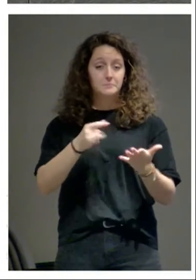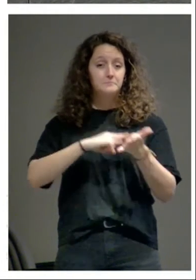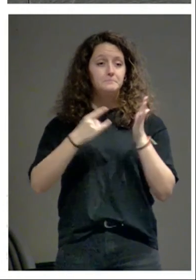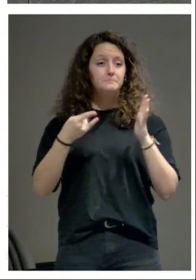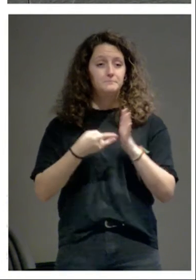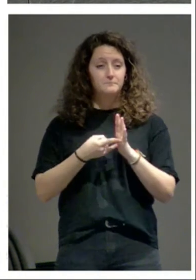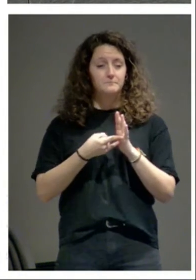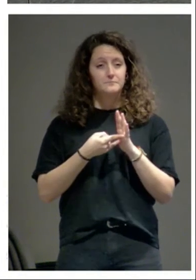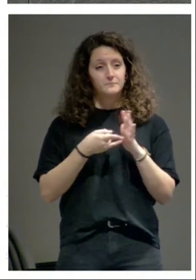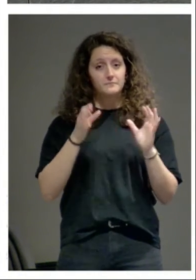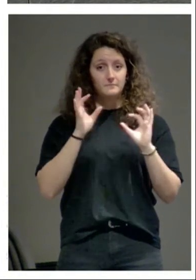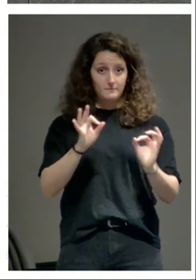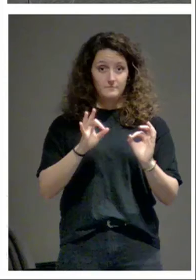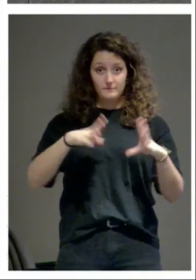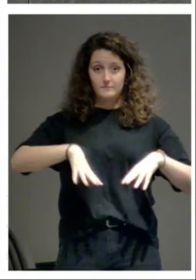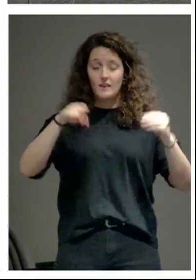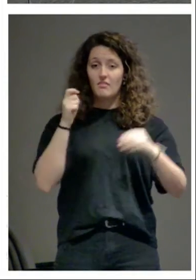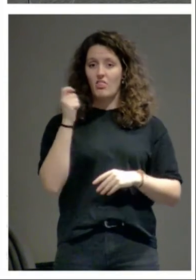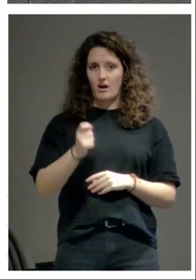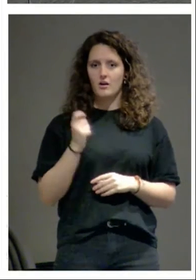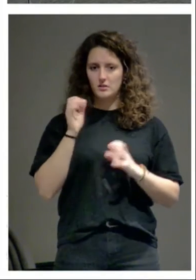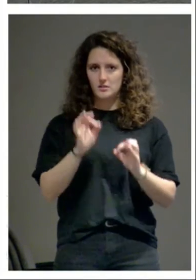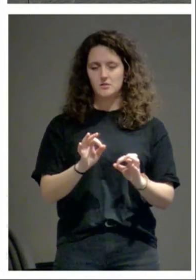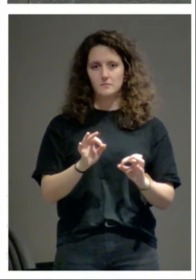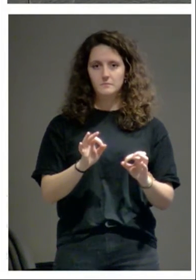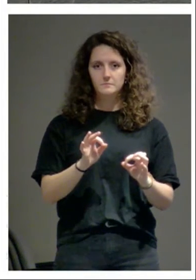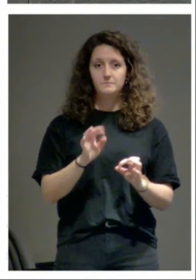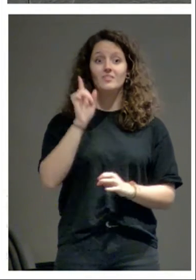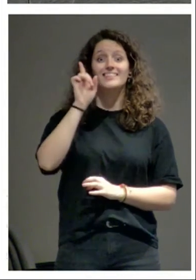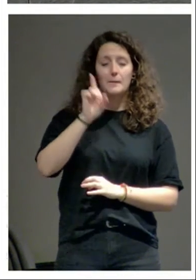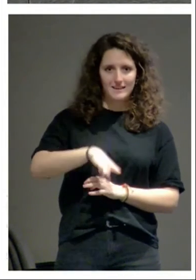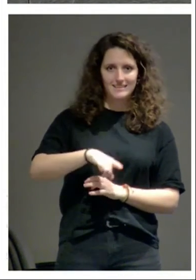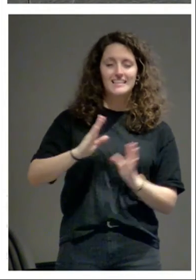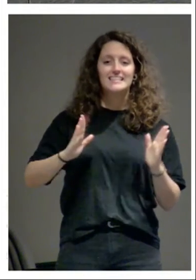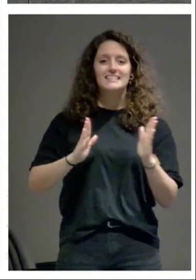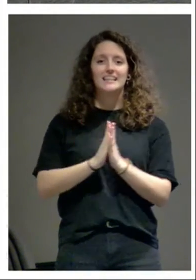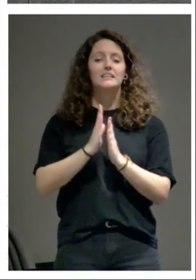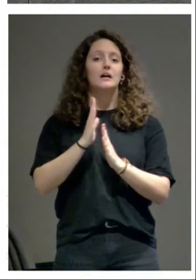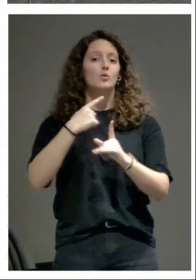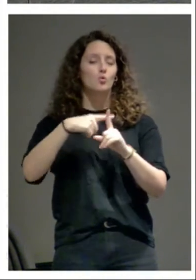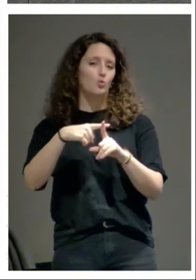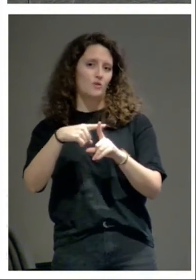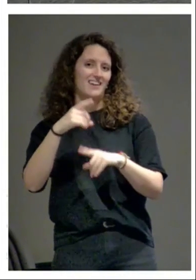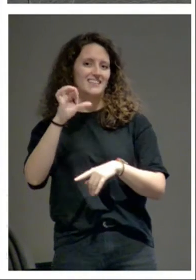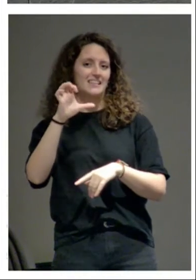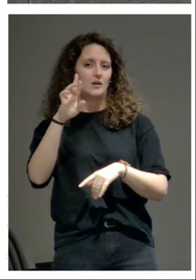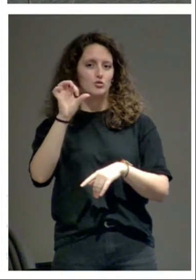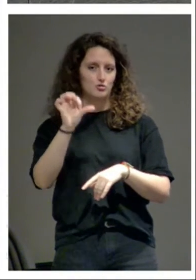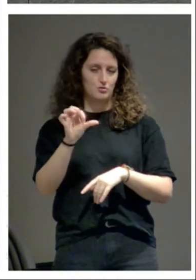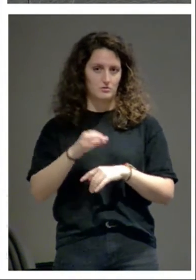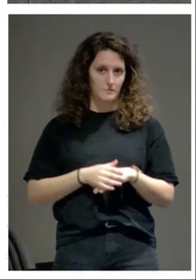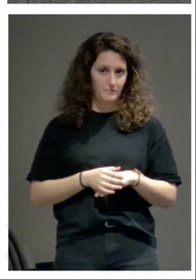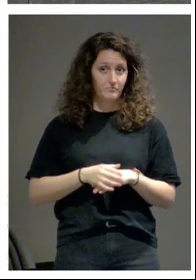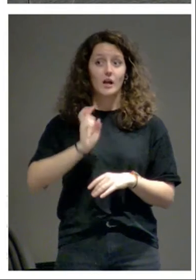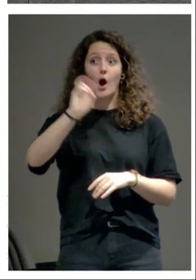resulta que está en la catedral de Jaca y no sólo en la catedral de Jaca está en Santa María de Santa Cruz de las Heros y